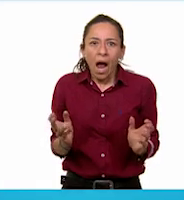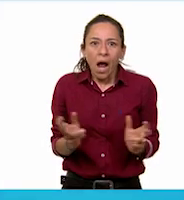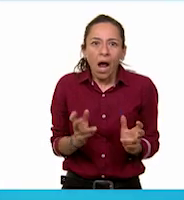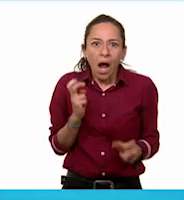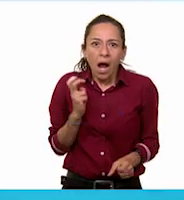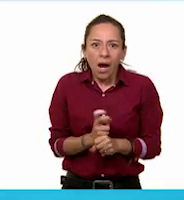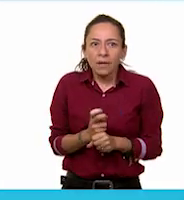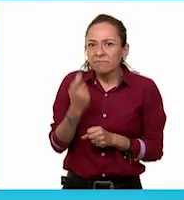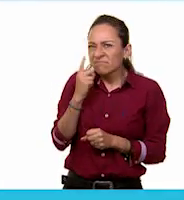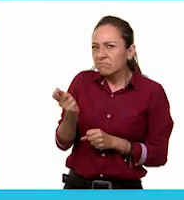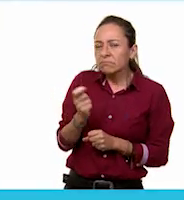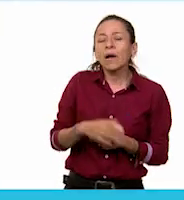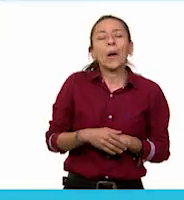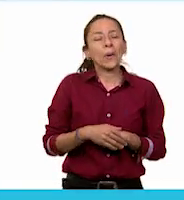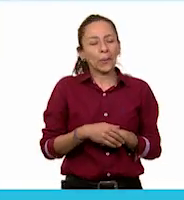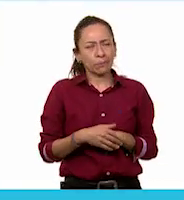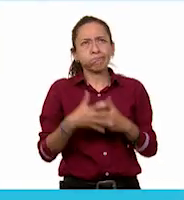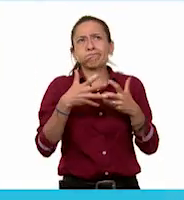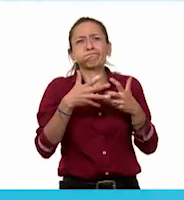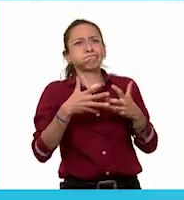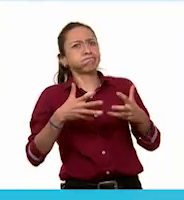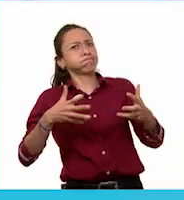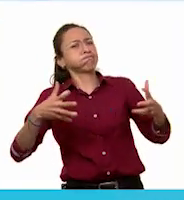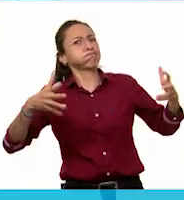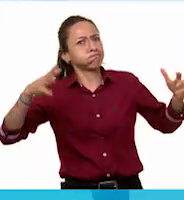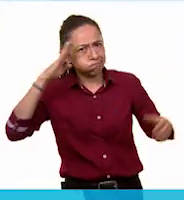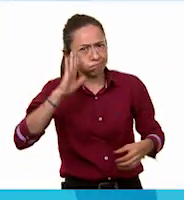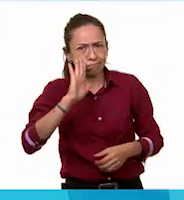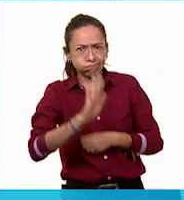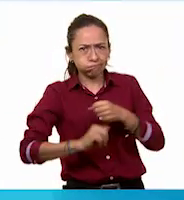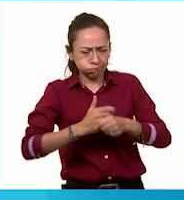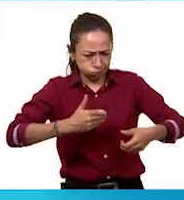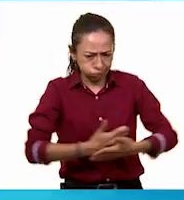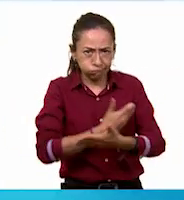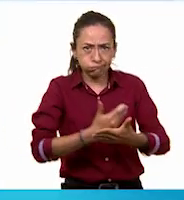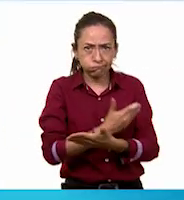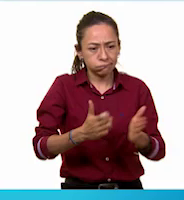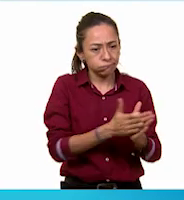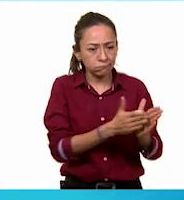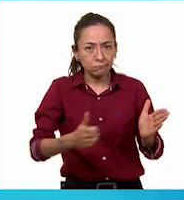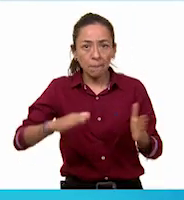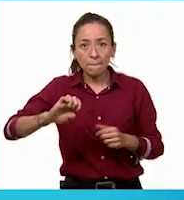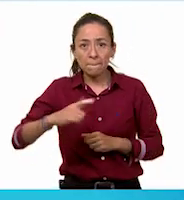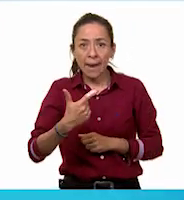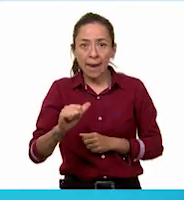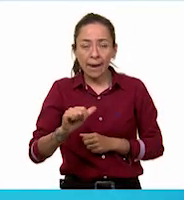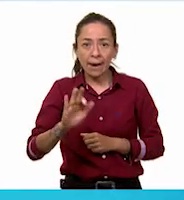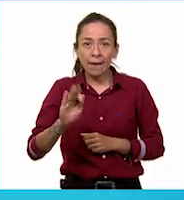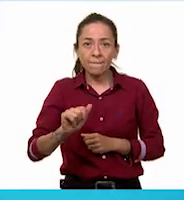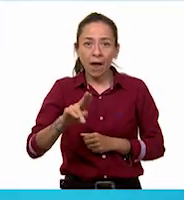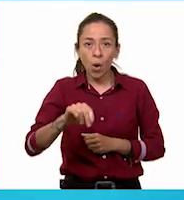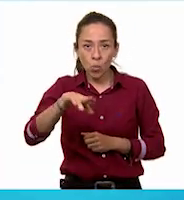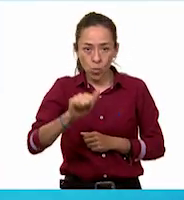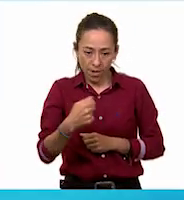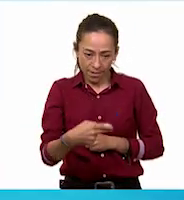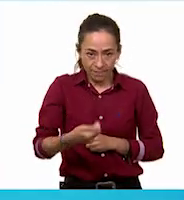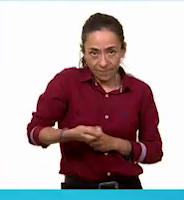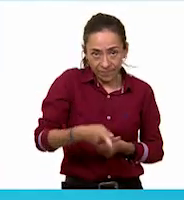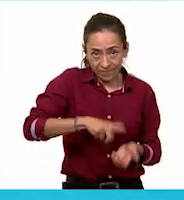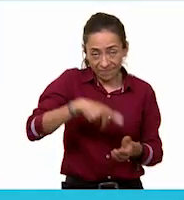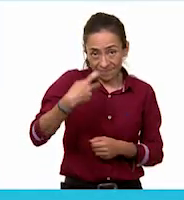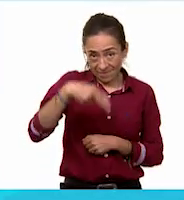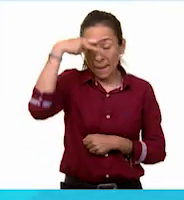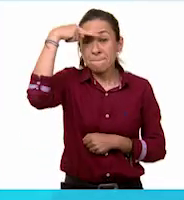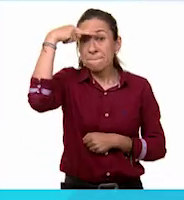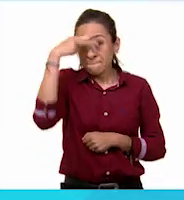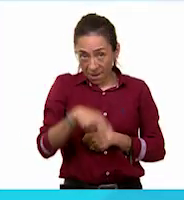de tamaños muy grandes. Lo que le llamamos el tiempo de la megafauna en México. Porque es algo muy importante remarcar, esta sala te va a hablar un poco